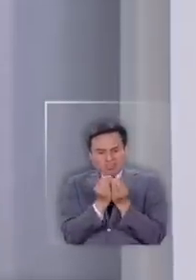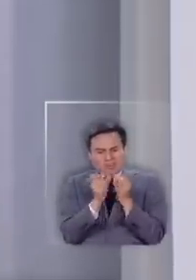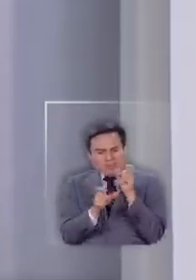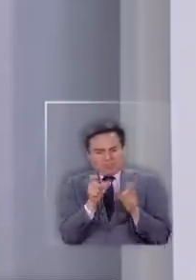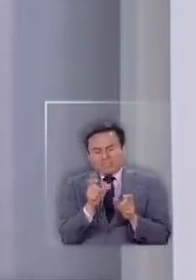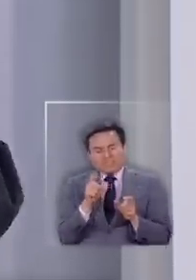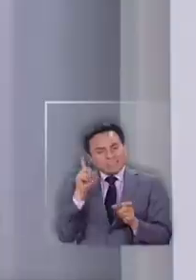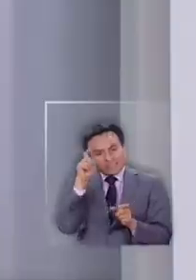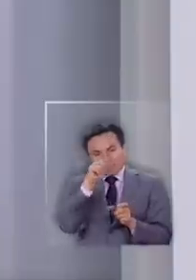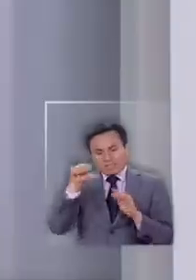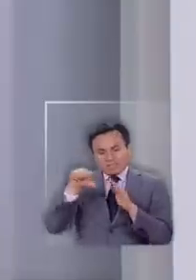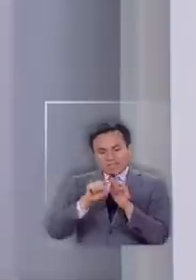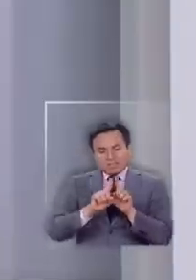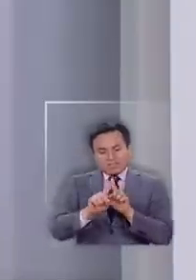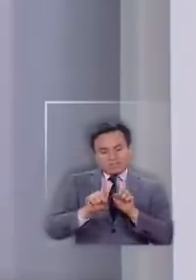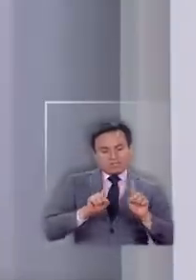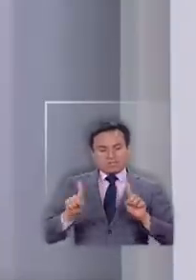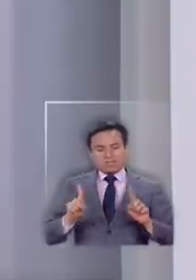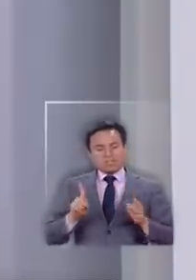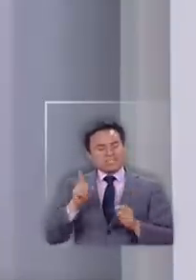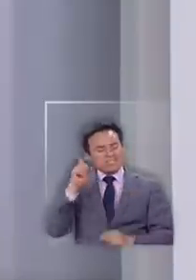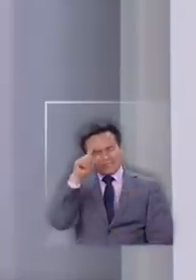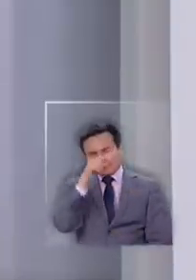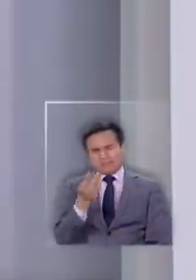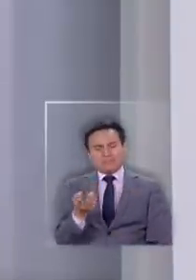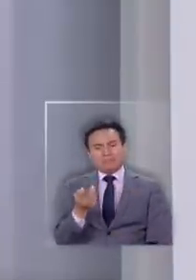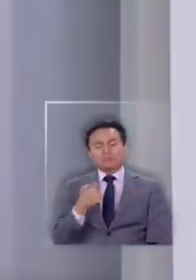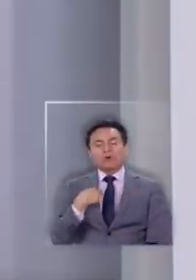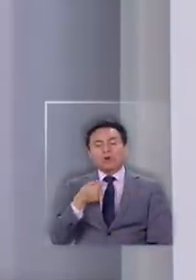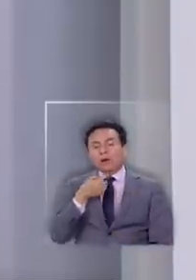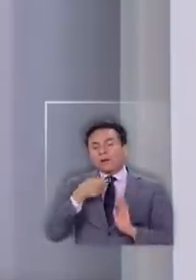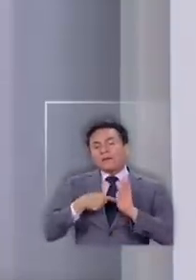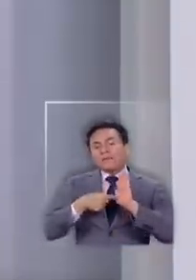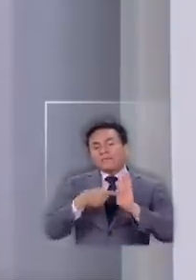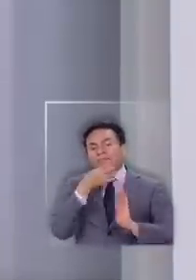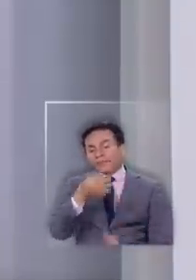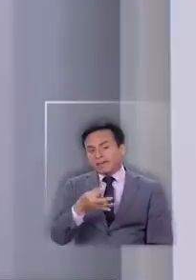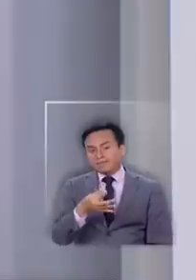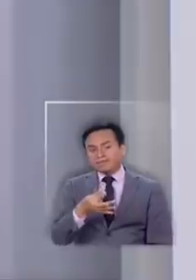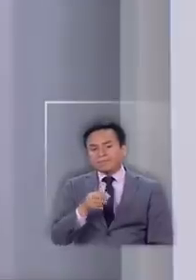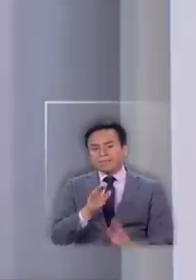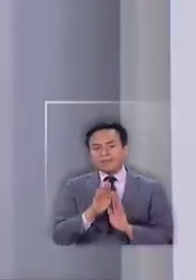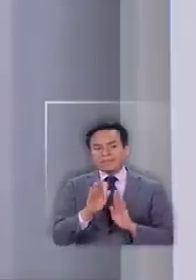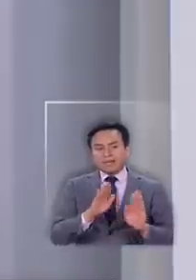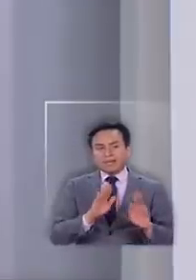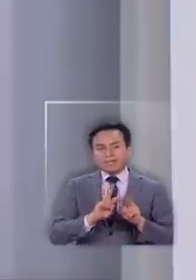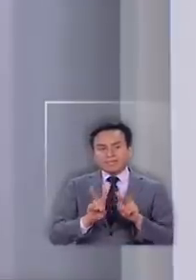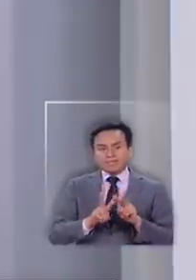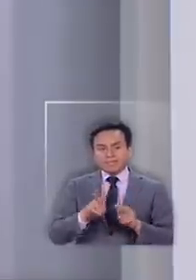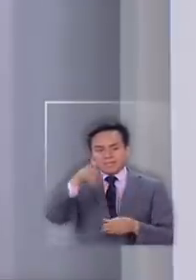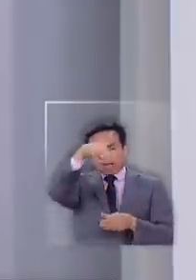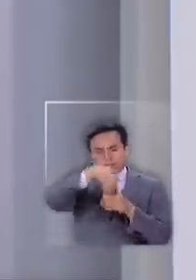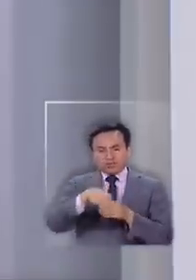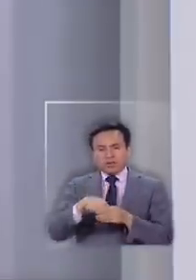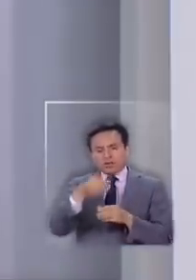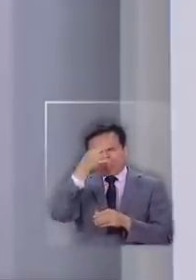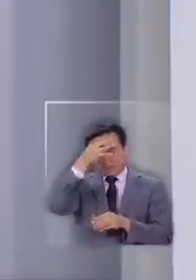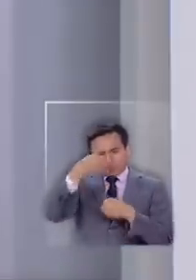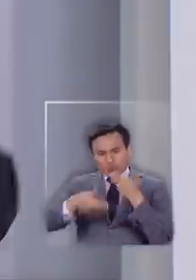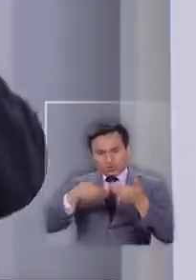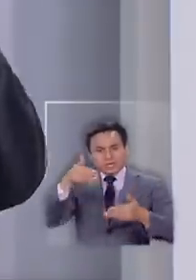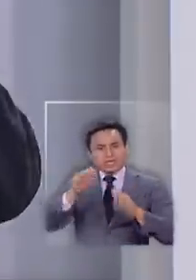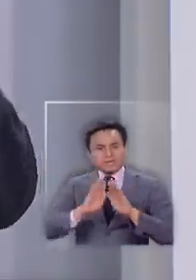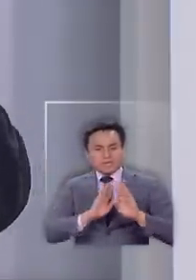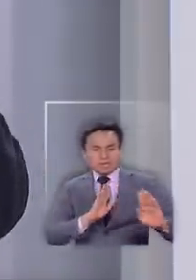practicar la cuarentena para algún miembro de la familia. Por lo tanto, lo que yo he planteado es que lo que hay que hacer es evitar que se instale la enfermedad. Pero para eso